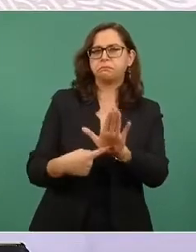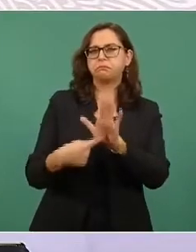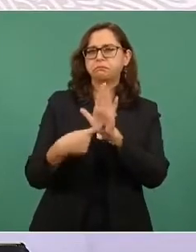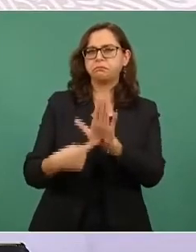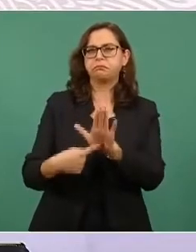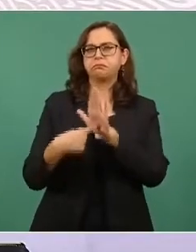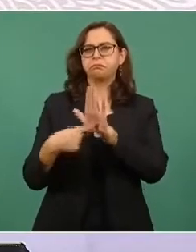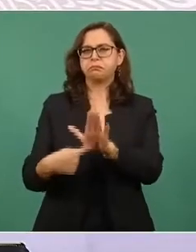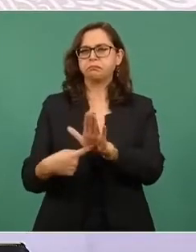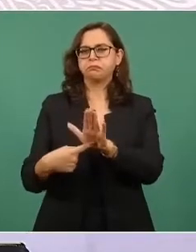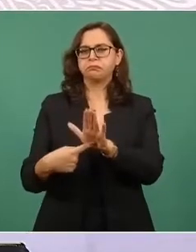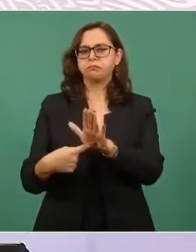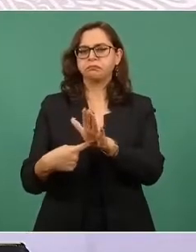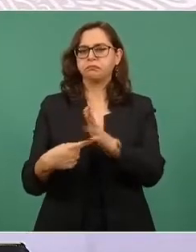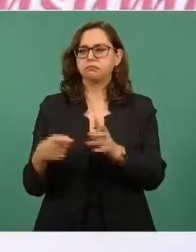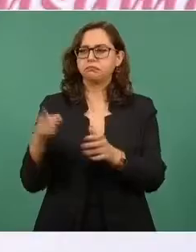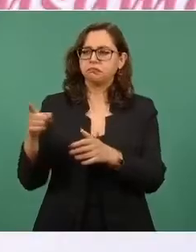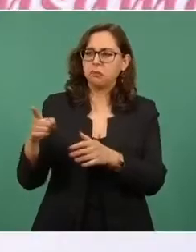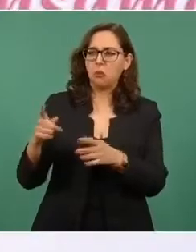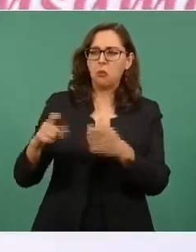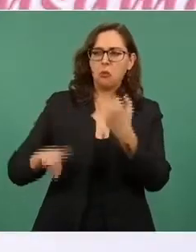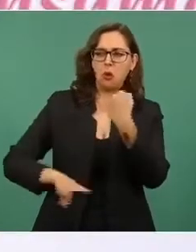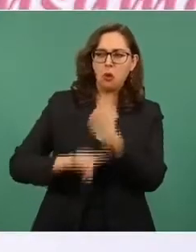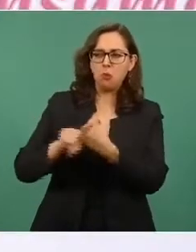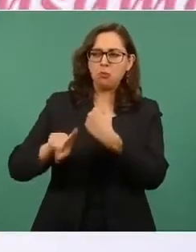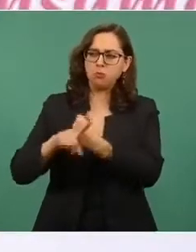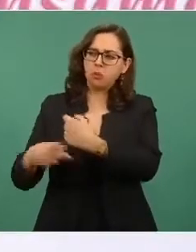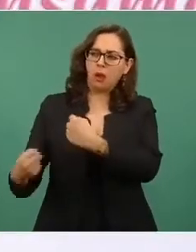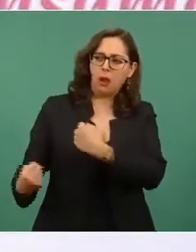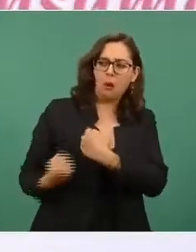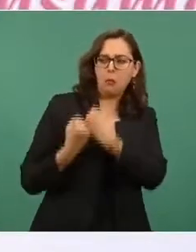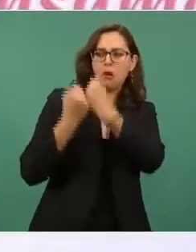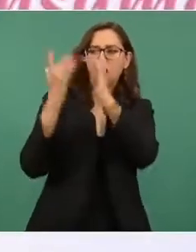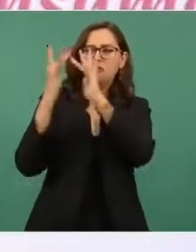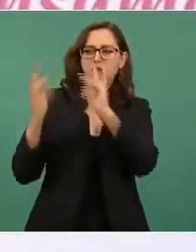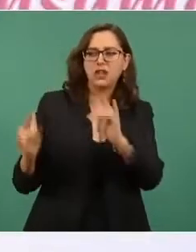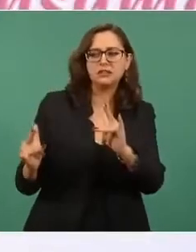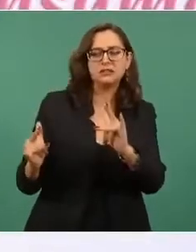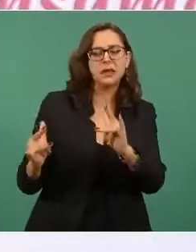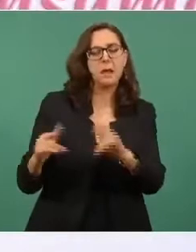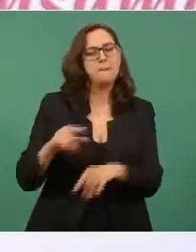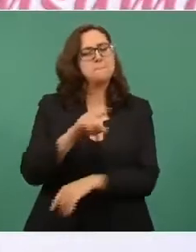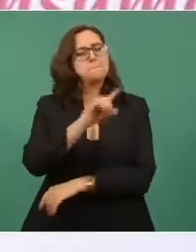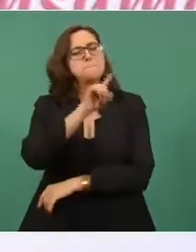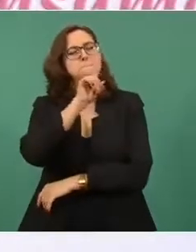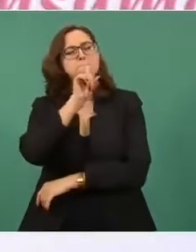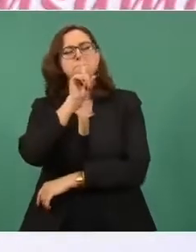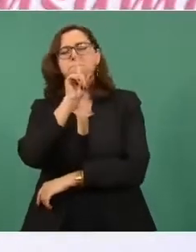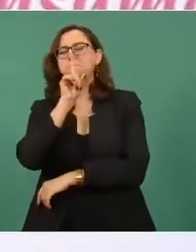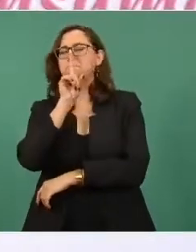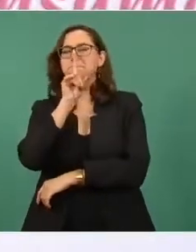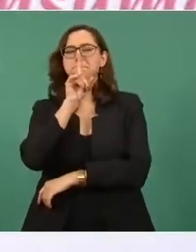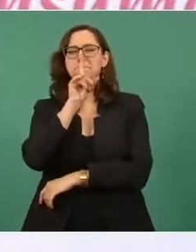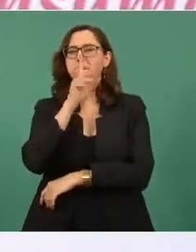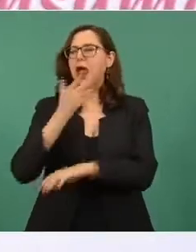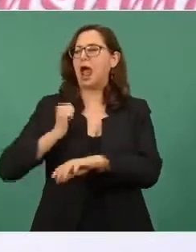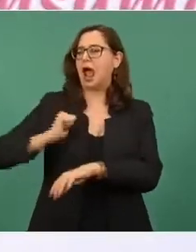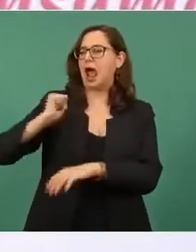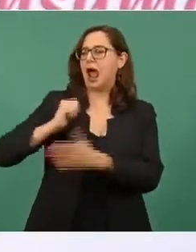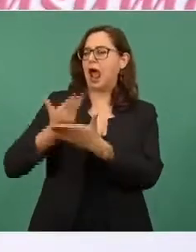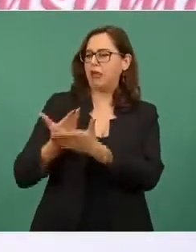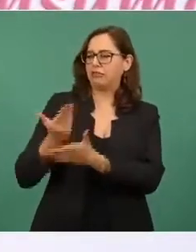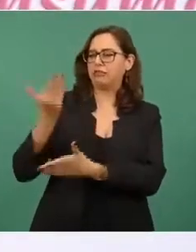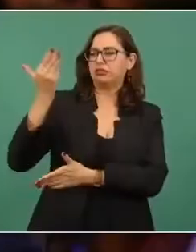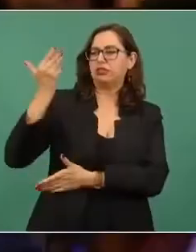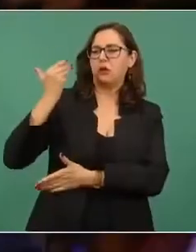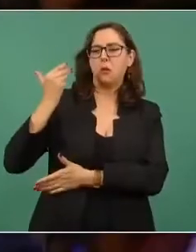tenido con Francia, porque en los nuevos tiempos esa nación